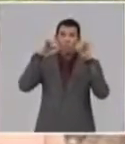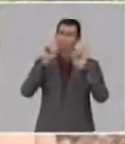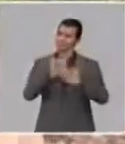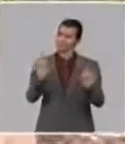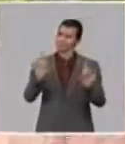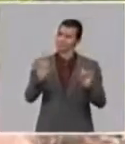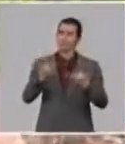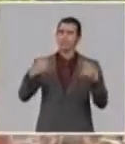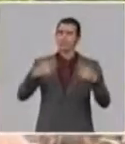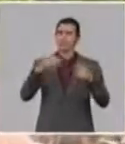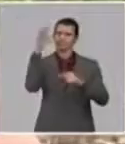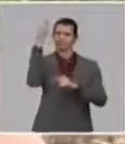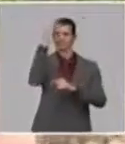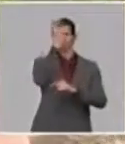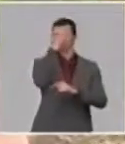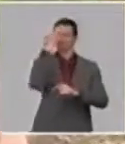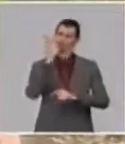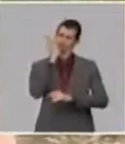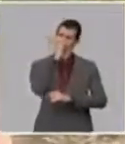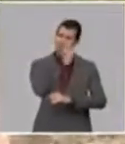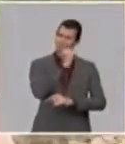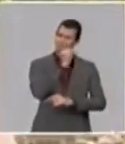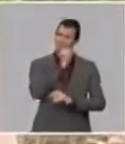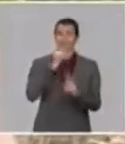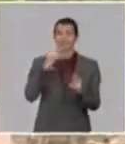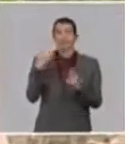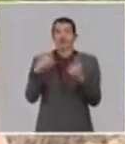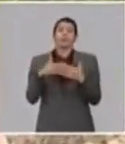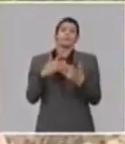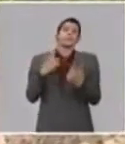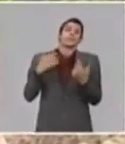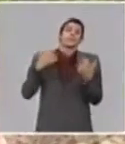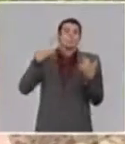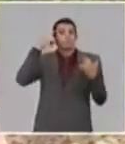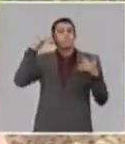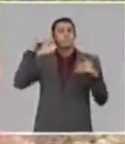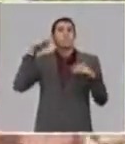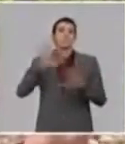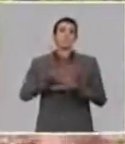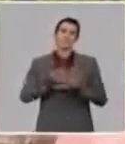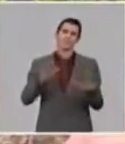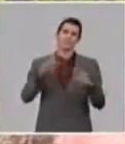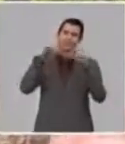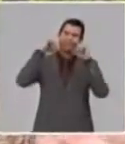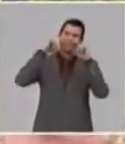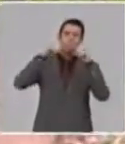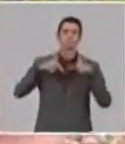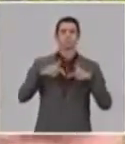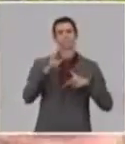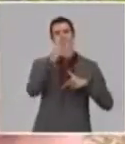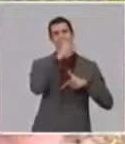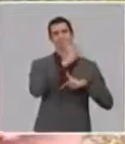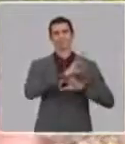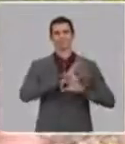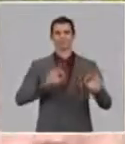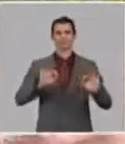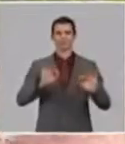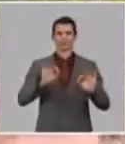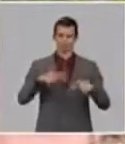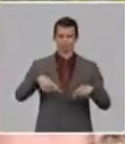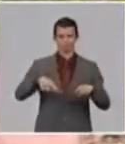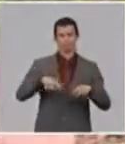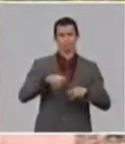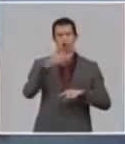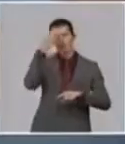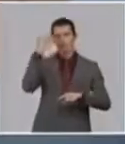lindos, aunque hoy llevamos... Pero bueno, algún día nos quitaremos esto. ¿Ves? Y va a ser rápido, porque la revolución de nosotros, olvídense que no hay ninguna